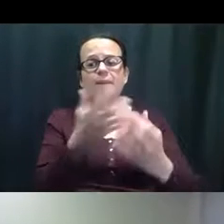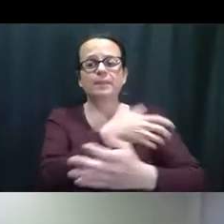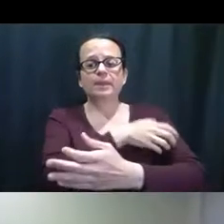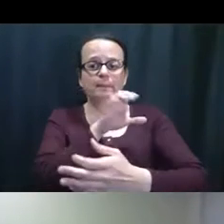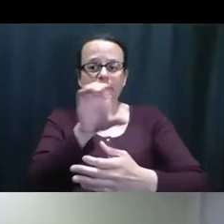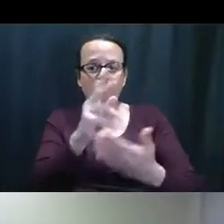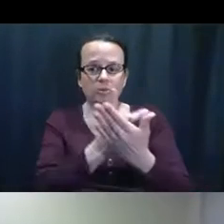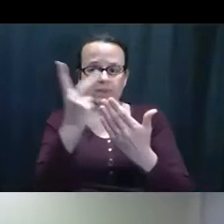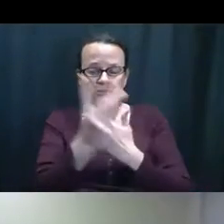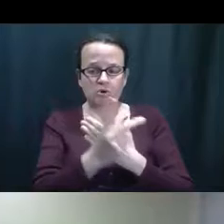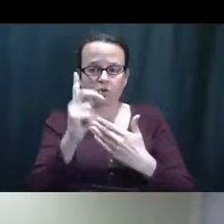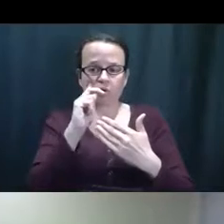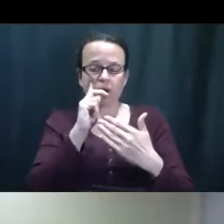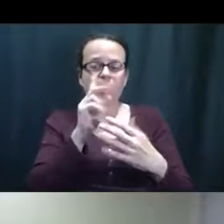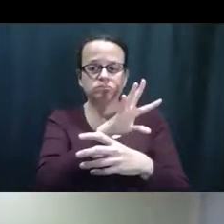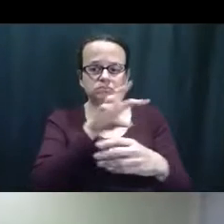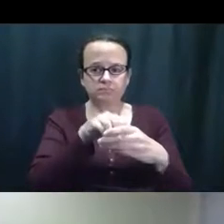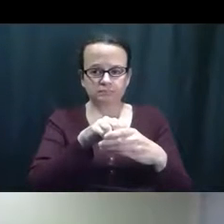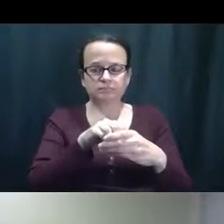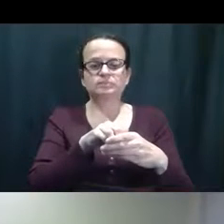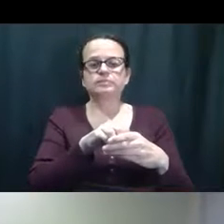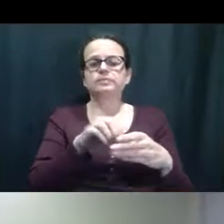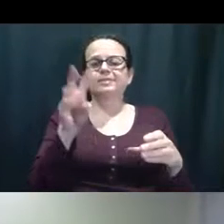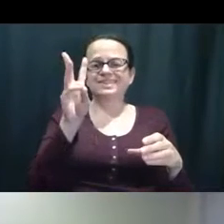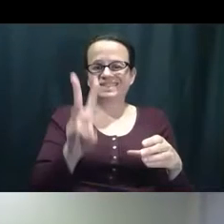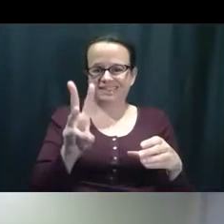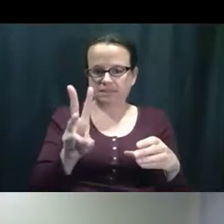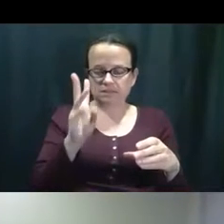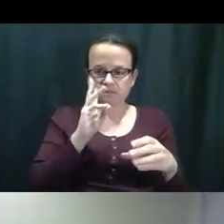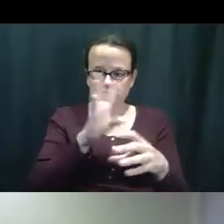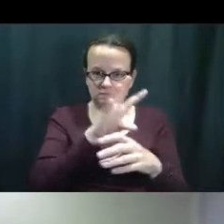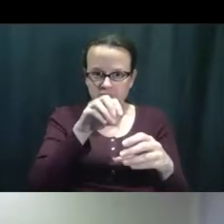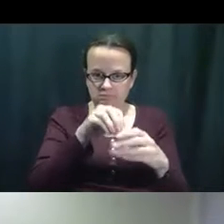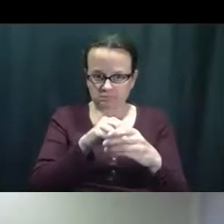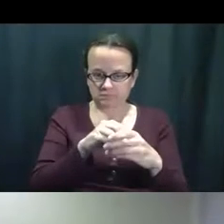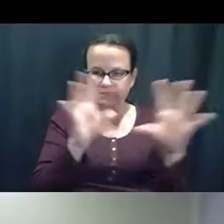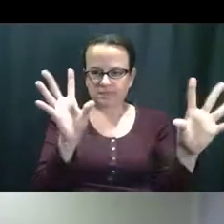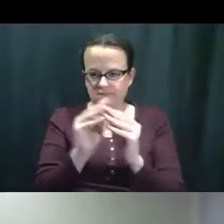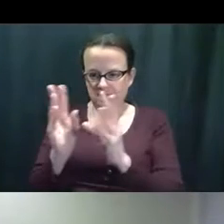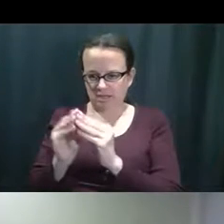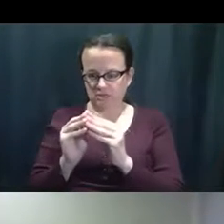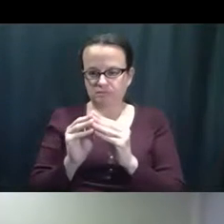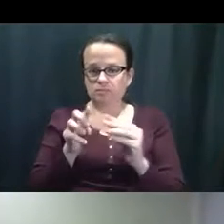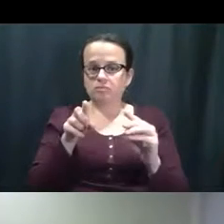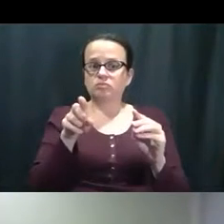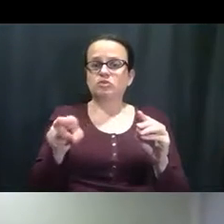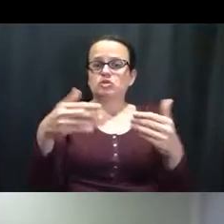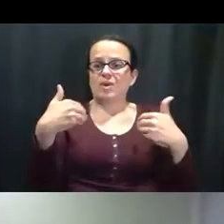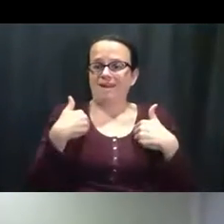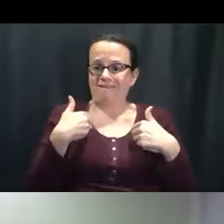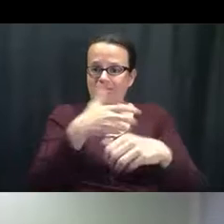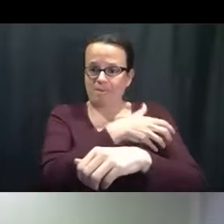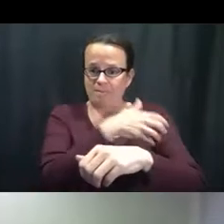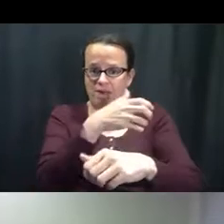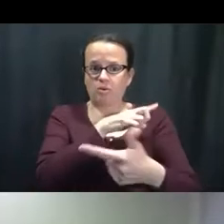el programa de empoderamiento de la familia tienes incluye seis secciones que incluye que